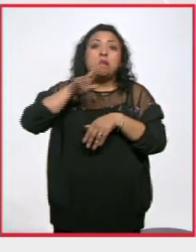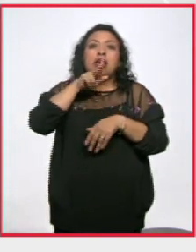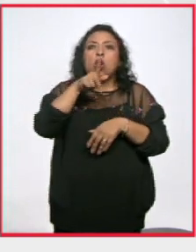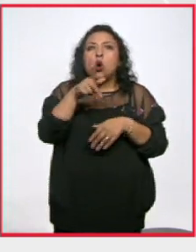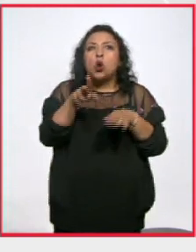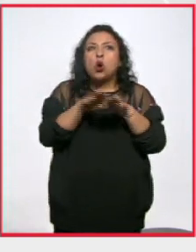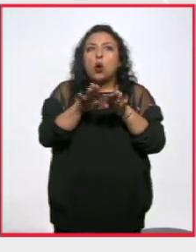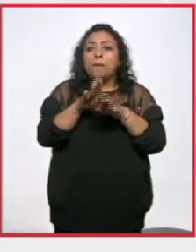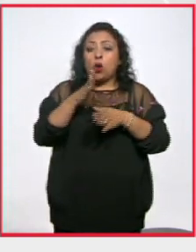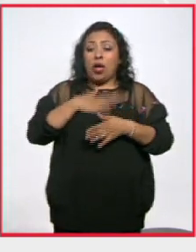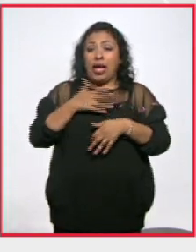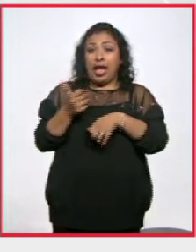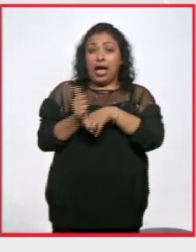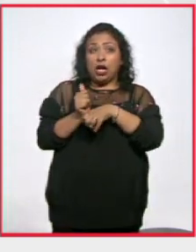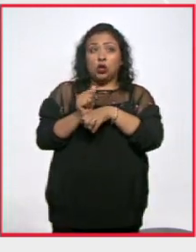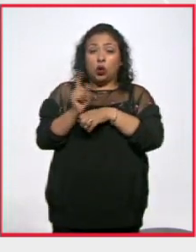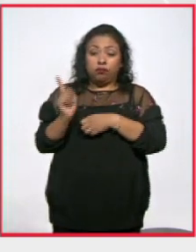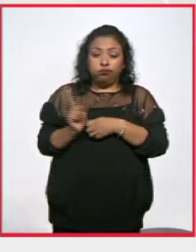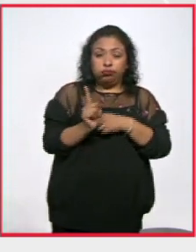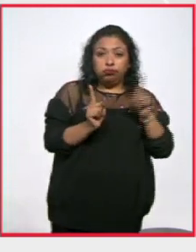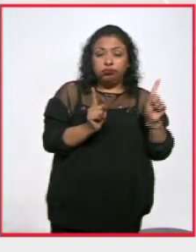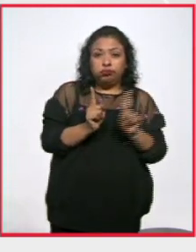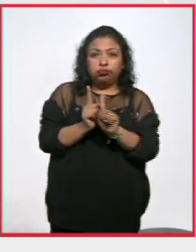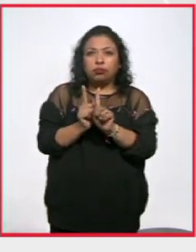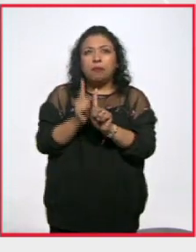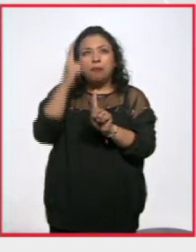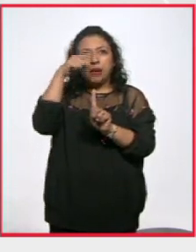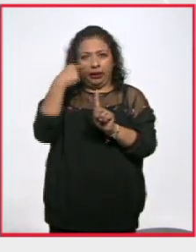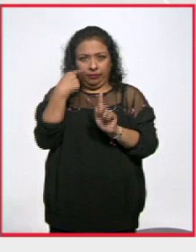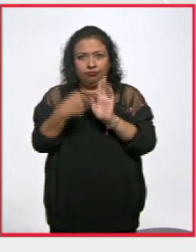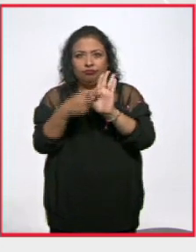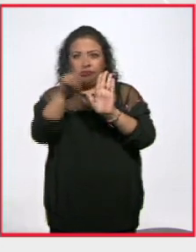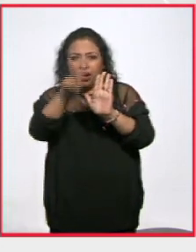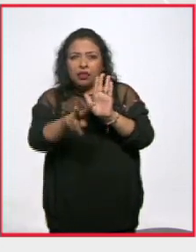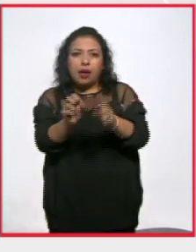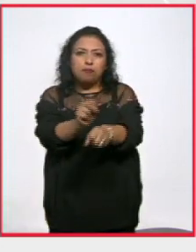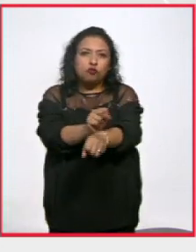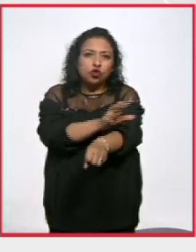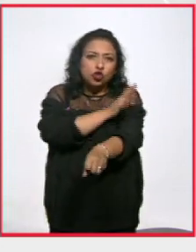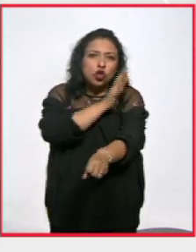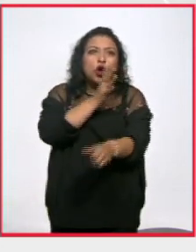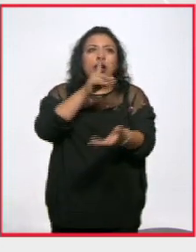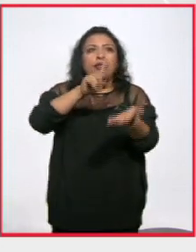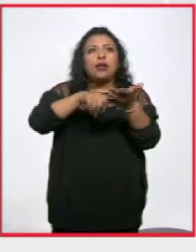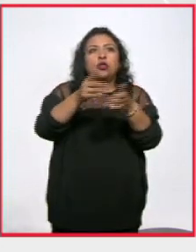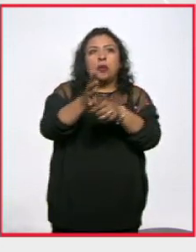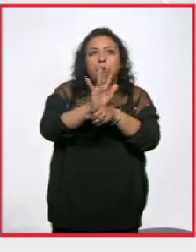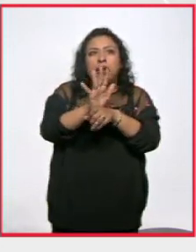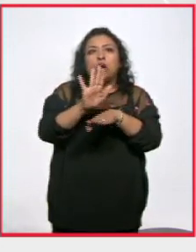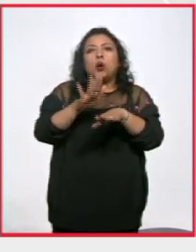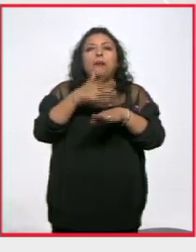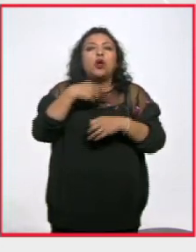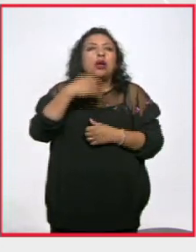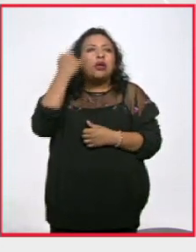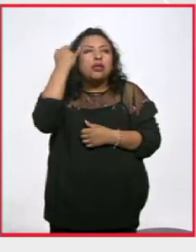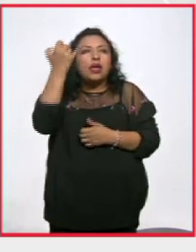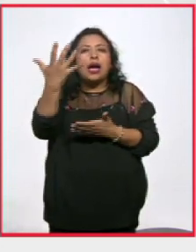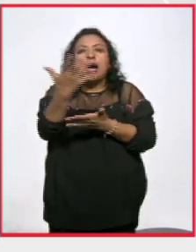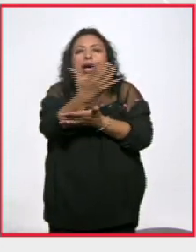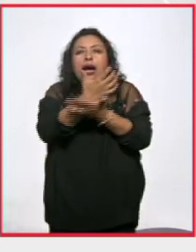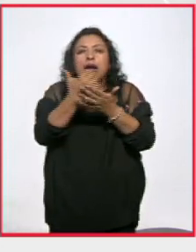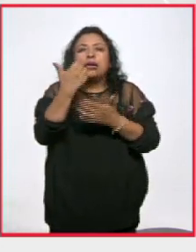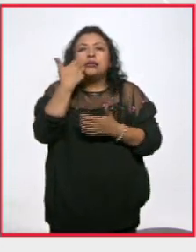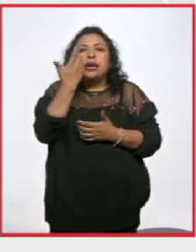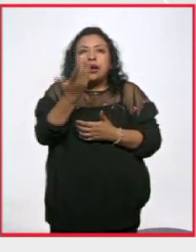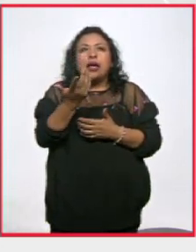interesante meter a mis actores en ese lugar para obtener algo de verdad en cuanto a las emociones que tenía la película de ahí vienen estas ganas de